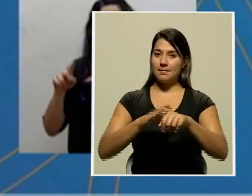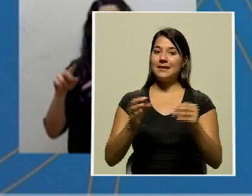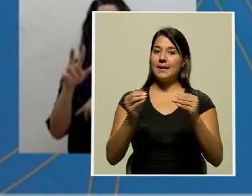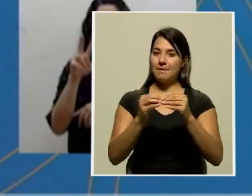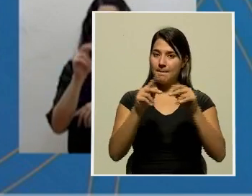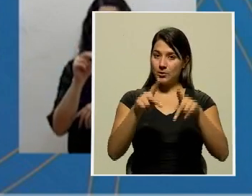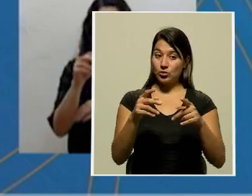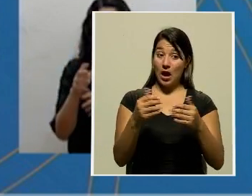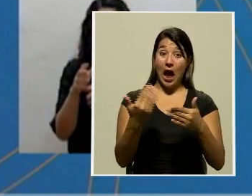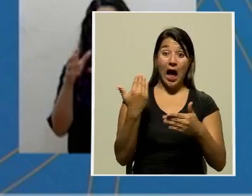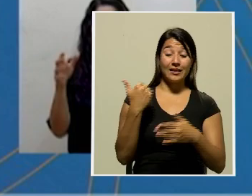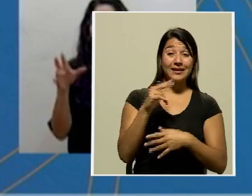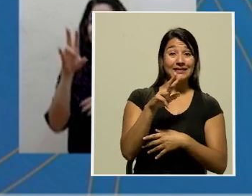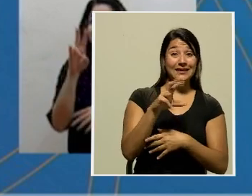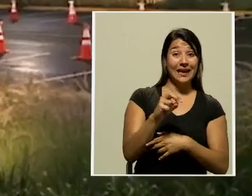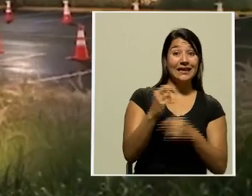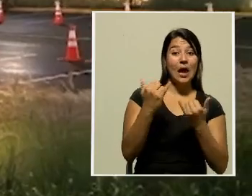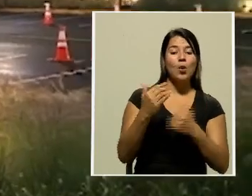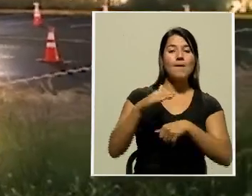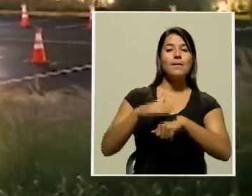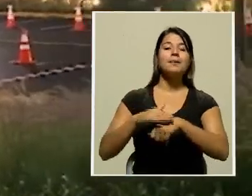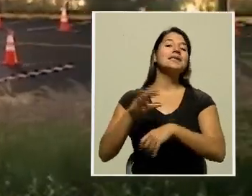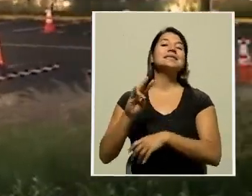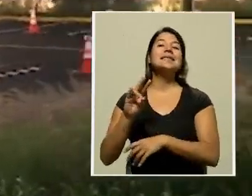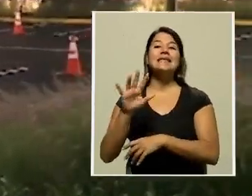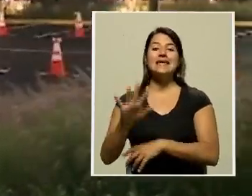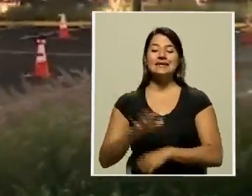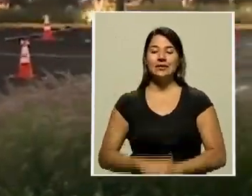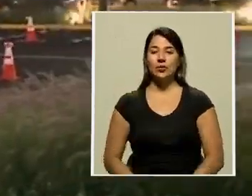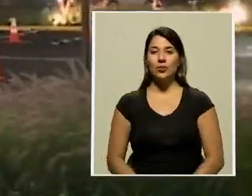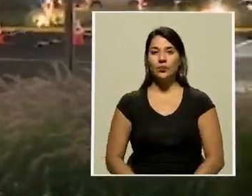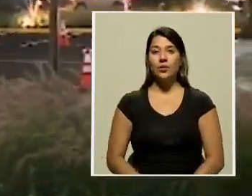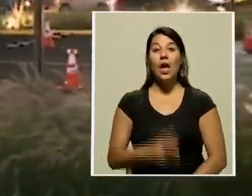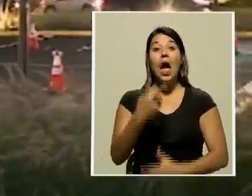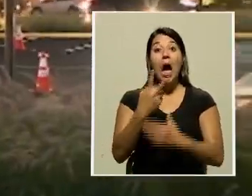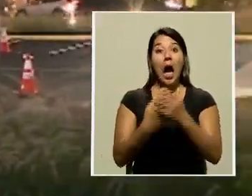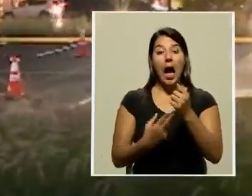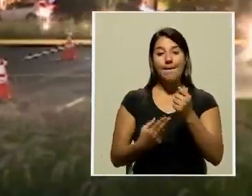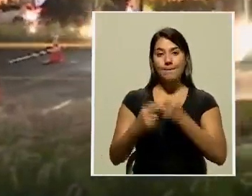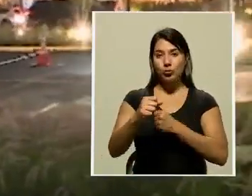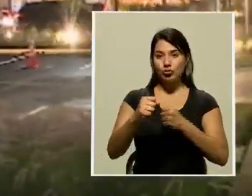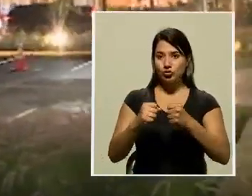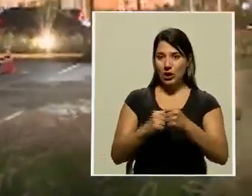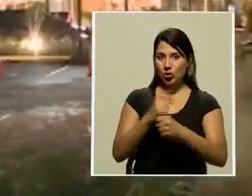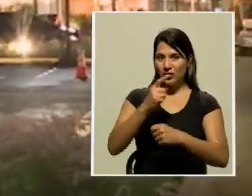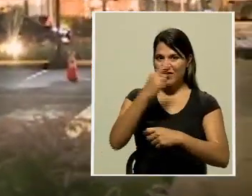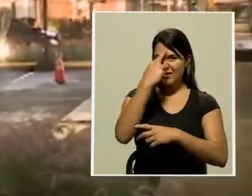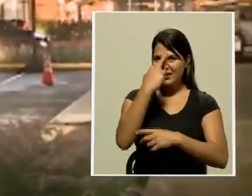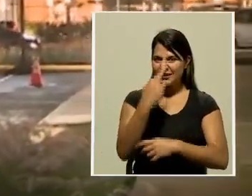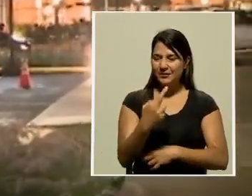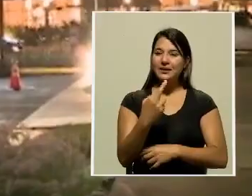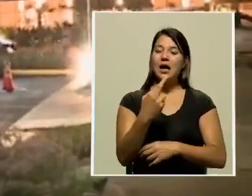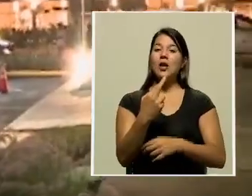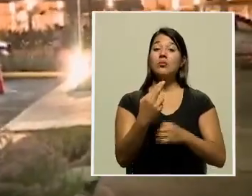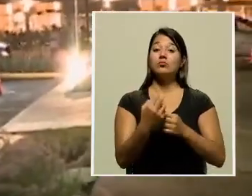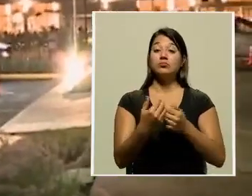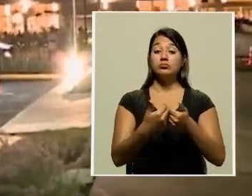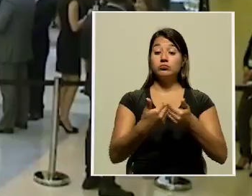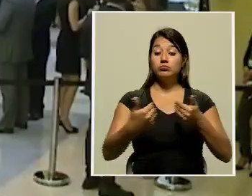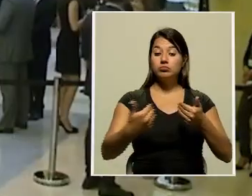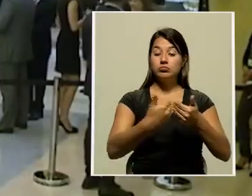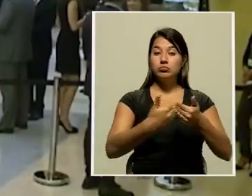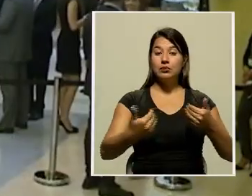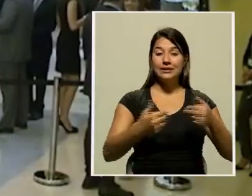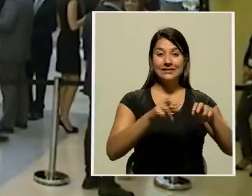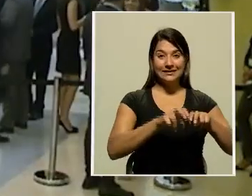30 a 75 personas. En ambos perfiles de centros se deben de respetar las medidas de separación de asientos de